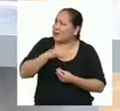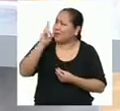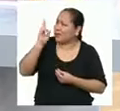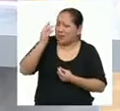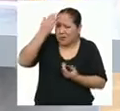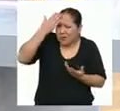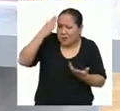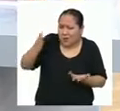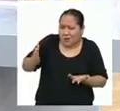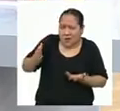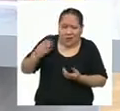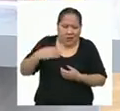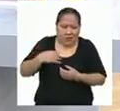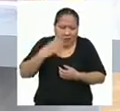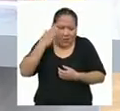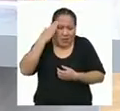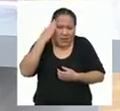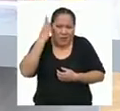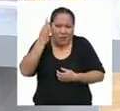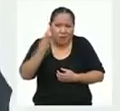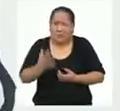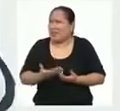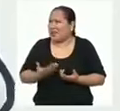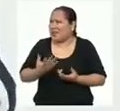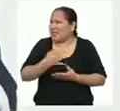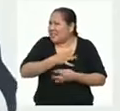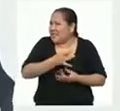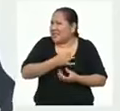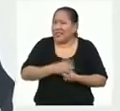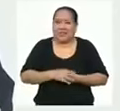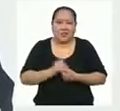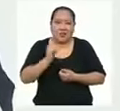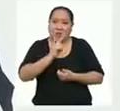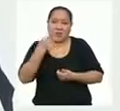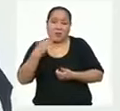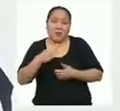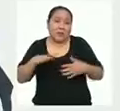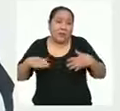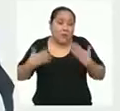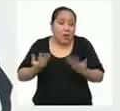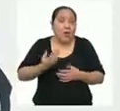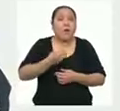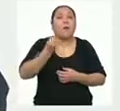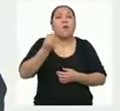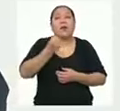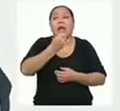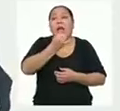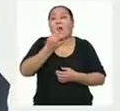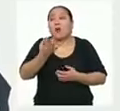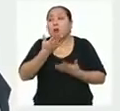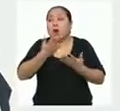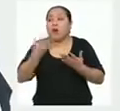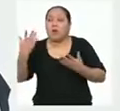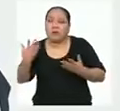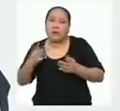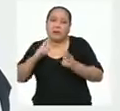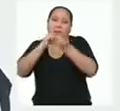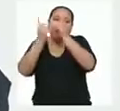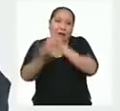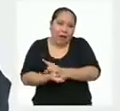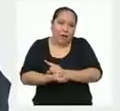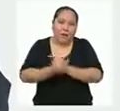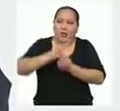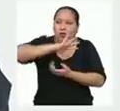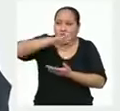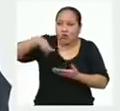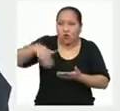sabía que podía predecir el futuro! ¡Qué chévere! No siempre se logra porque puede haber factores externos que cambien